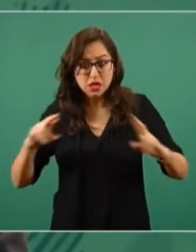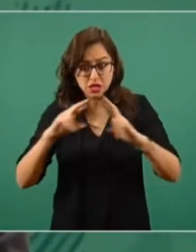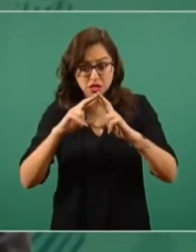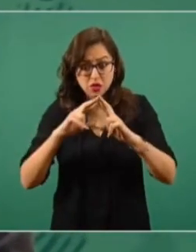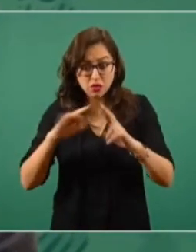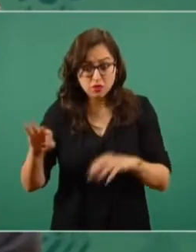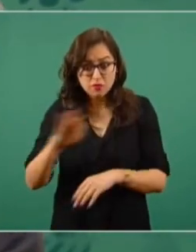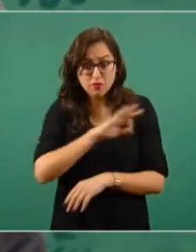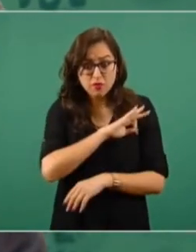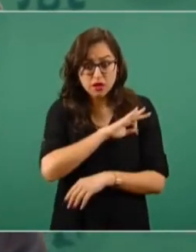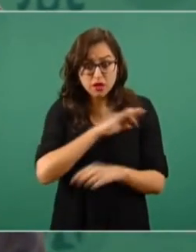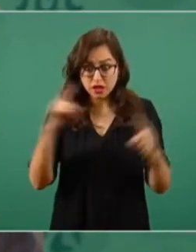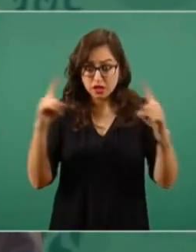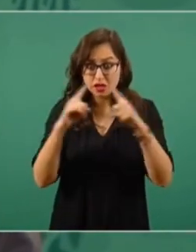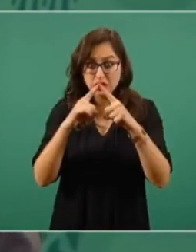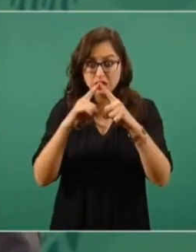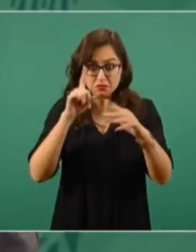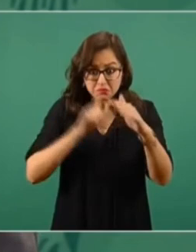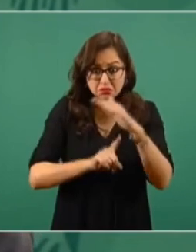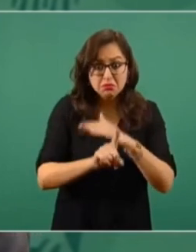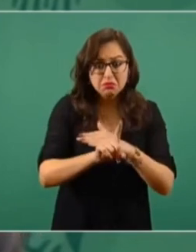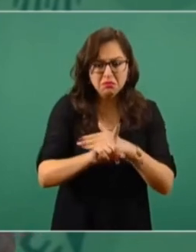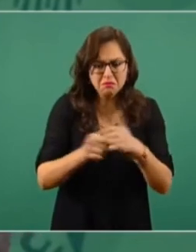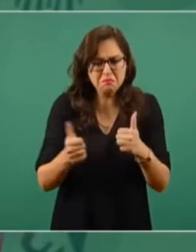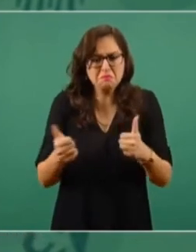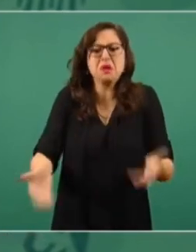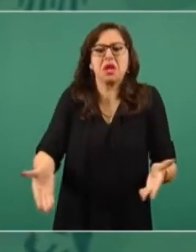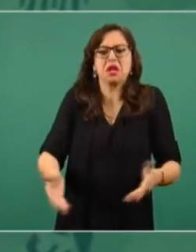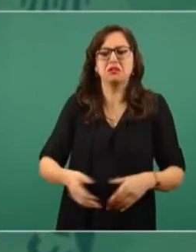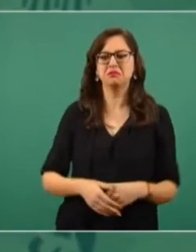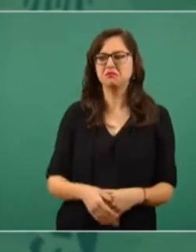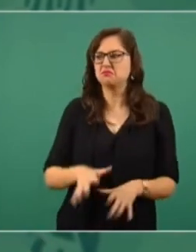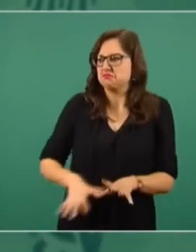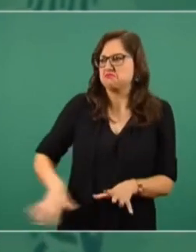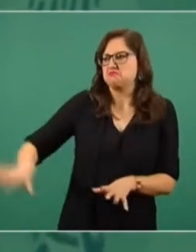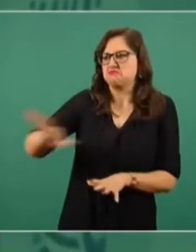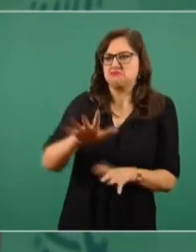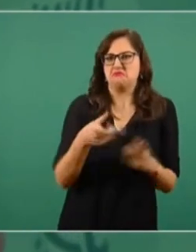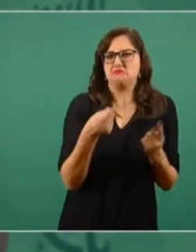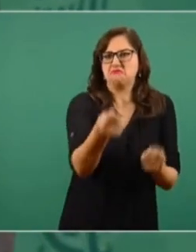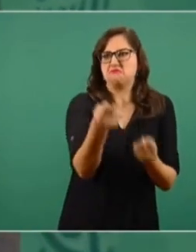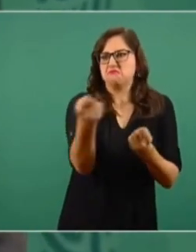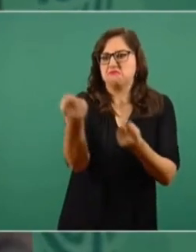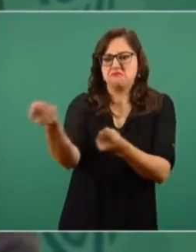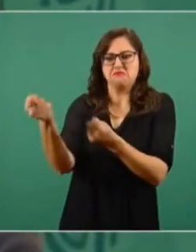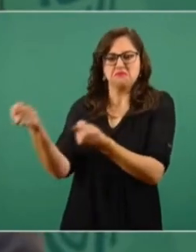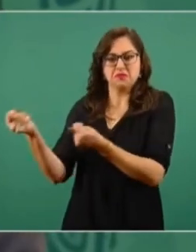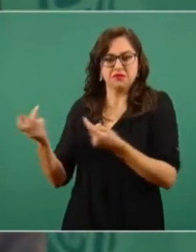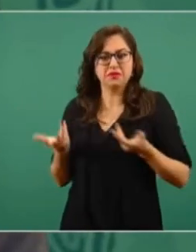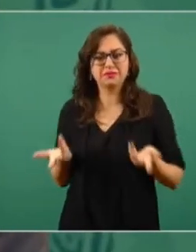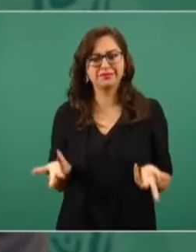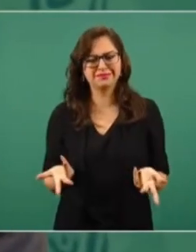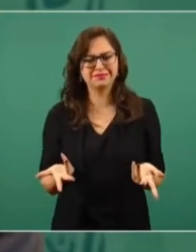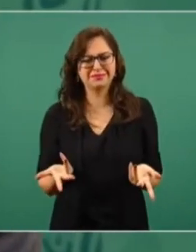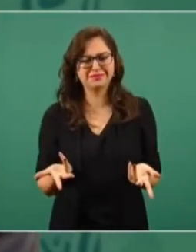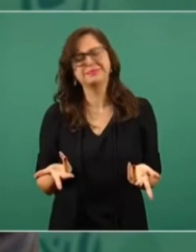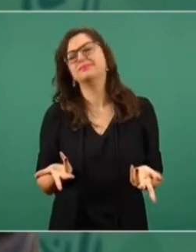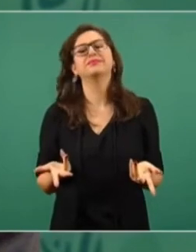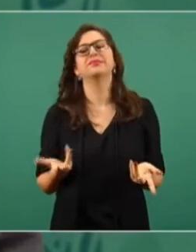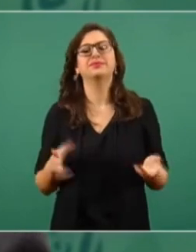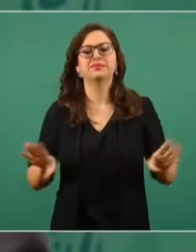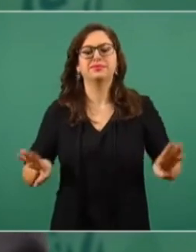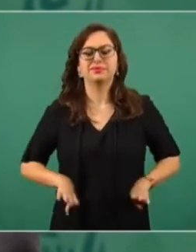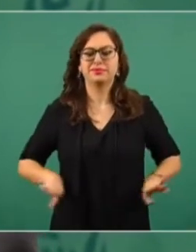¿Para qué vamos a las iglesias? Si no pensamos en el prójimo, si no pensamos en